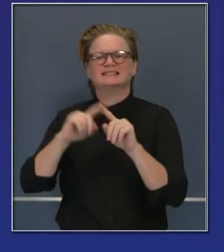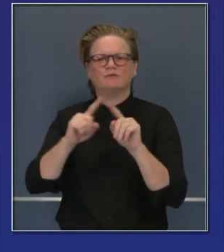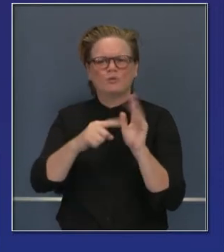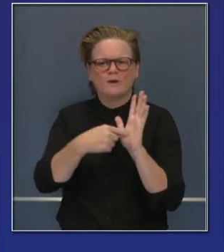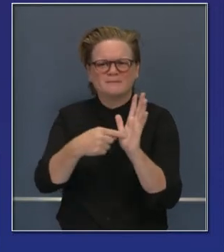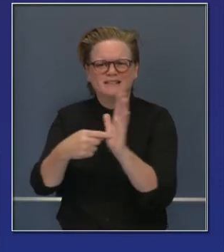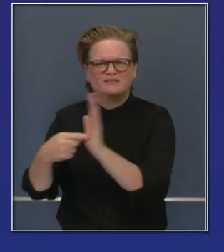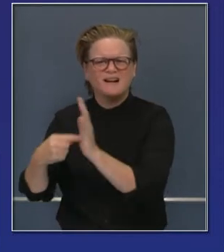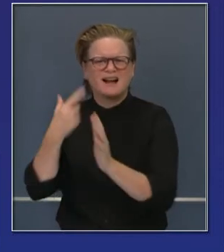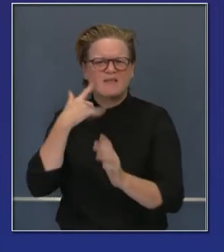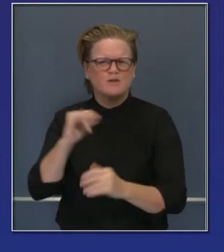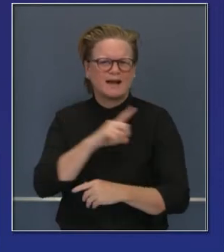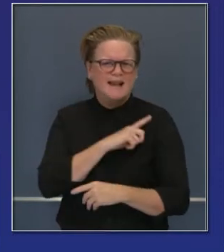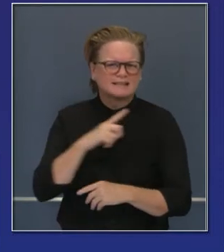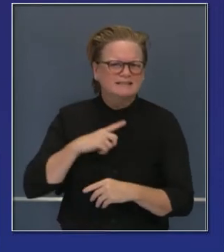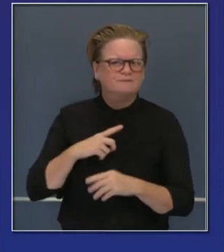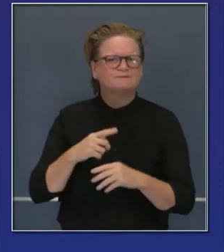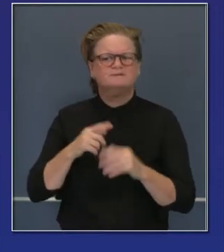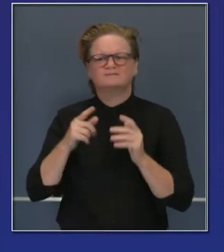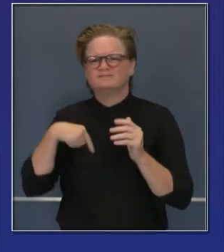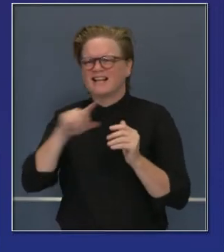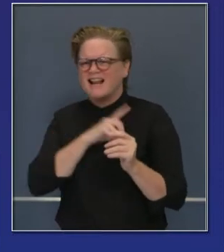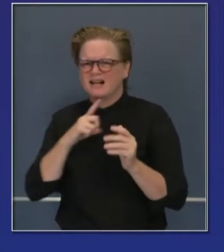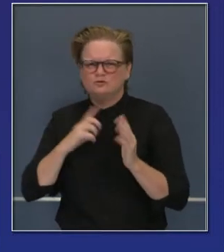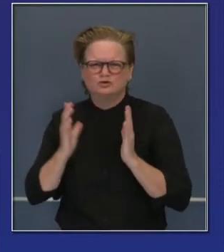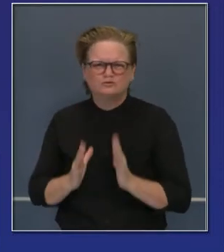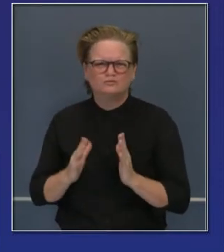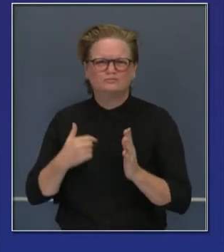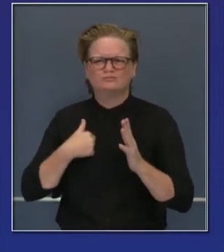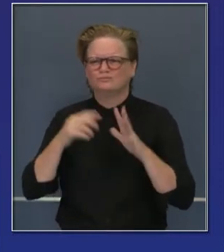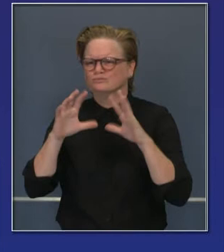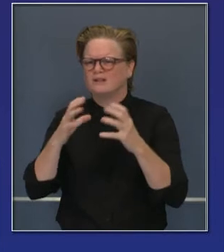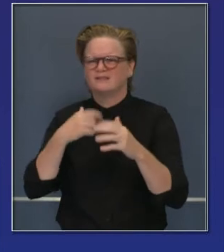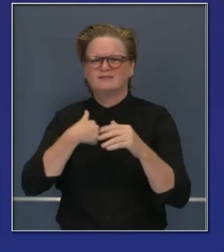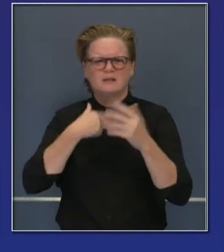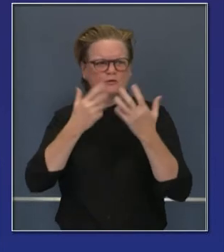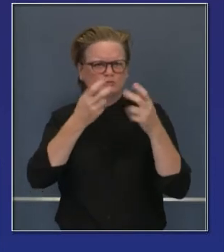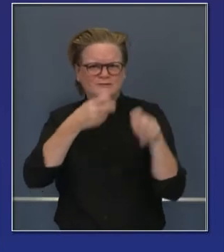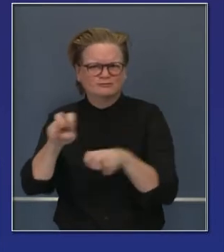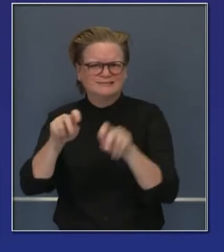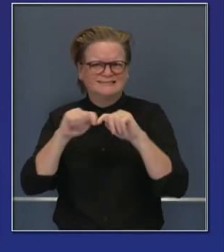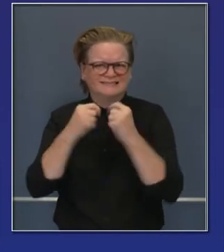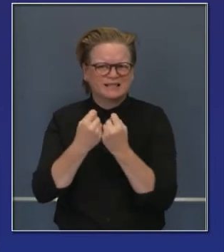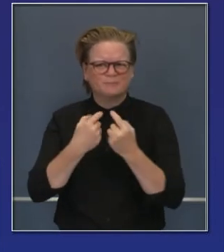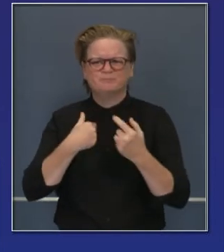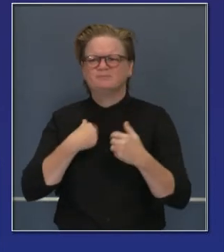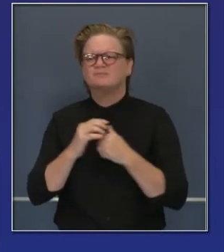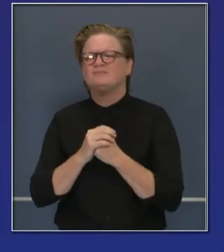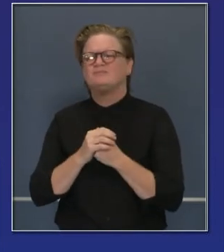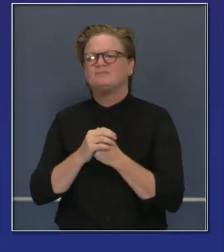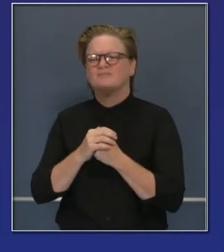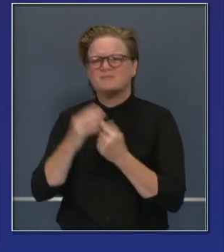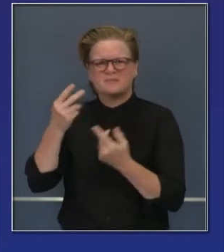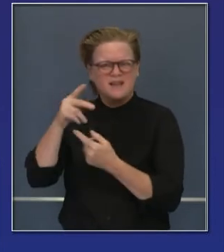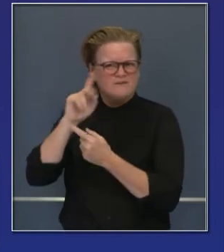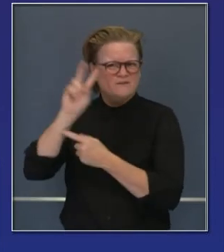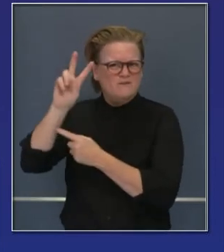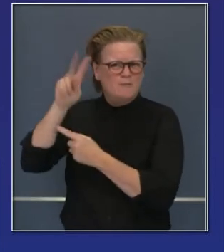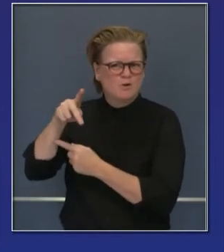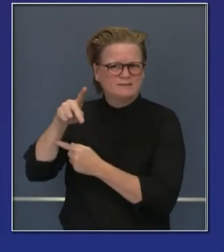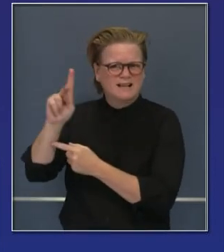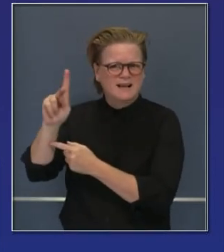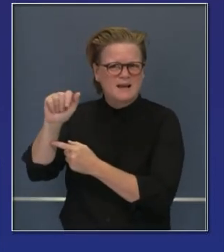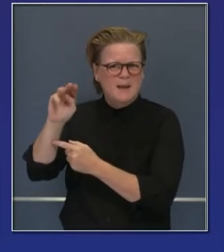la delegación de California y trabajando en el equipo de transición, incluyendo a Kamala Harris, la vicepresidente